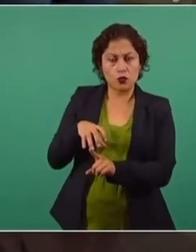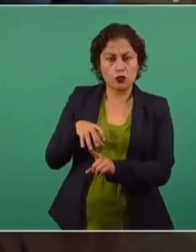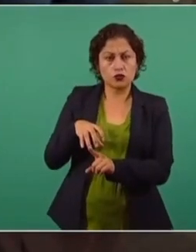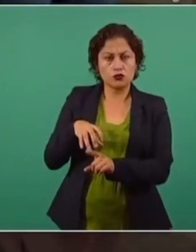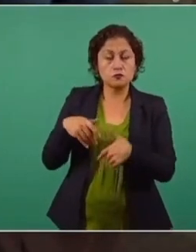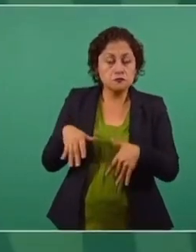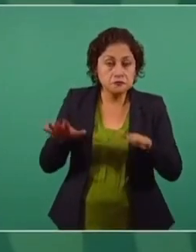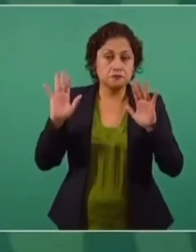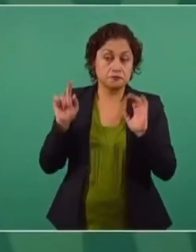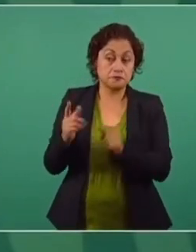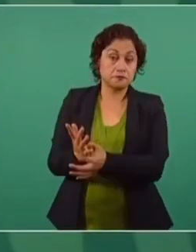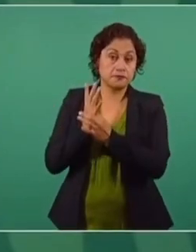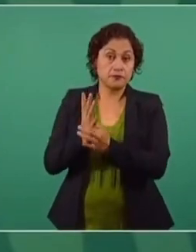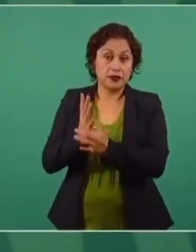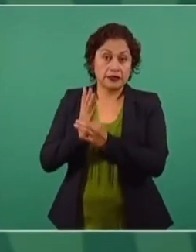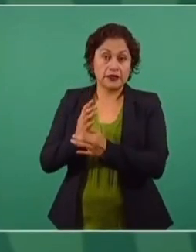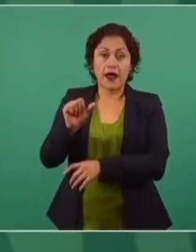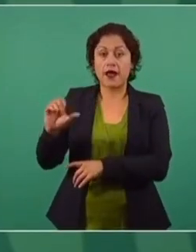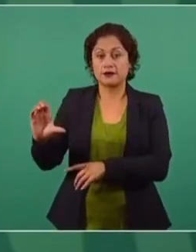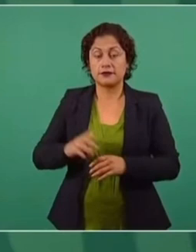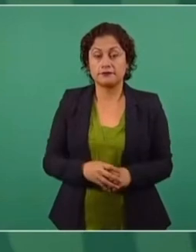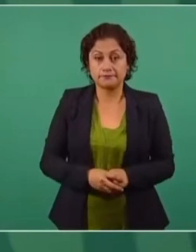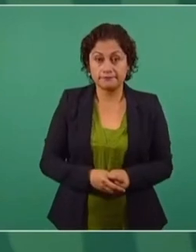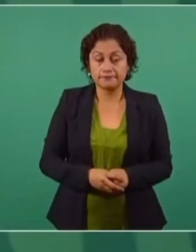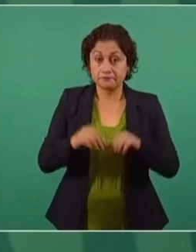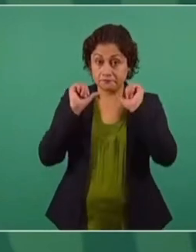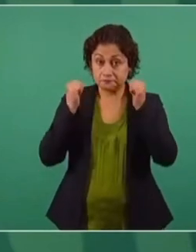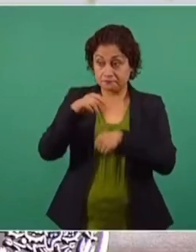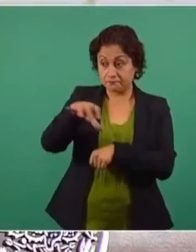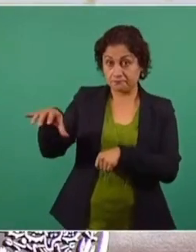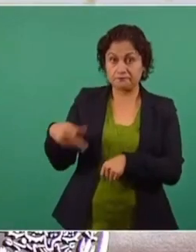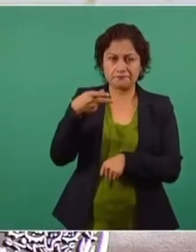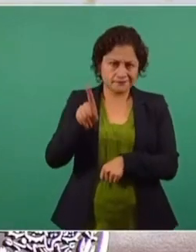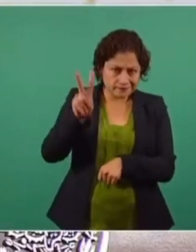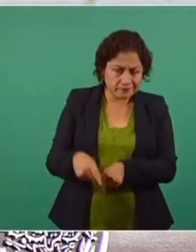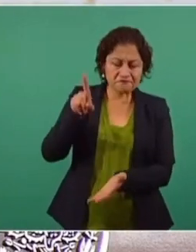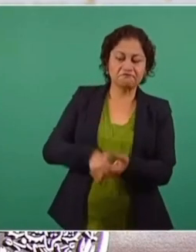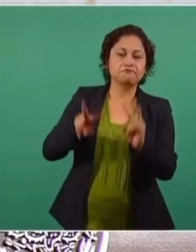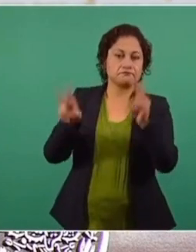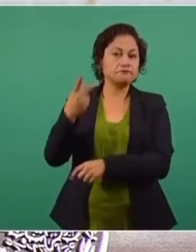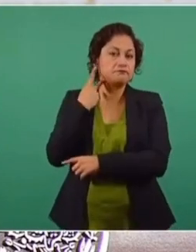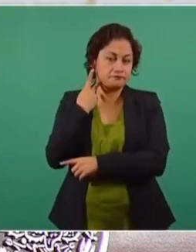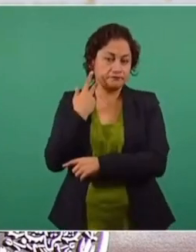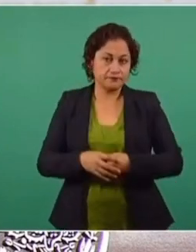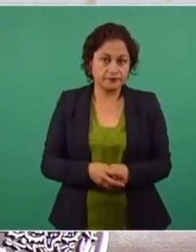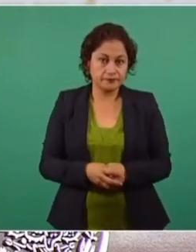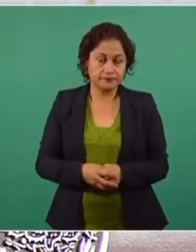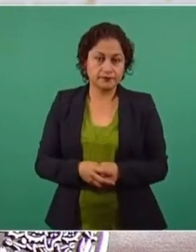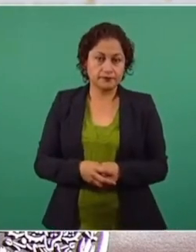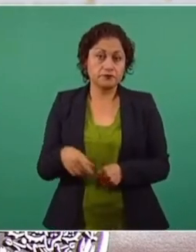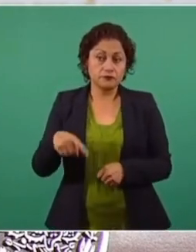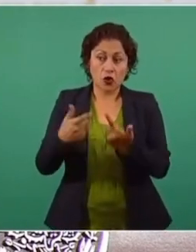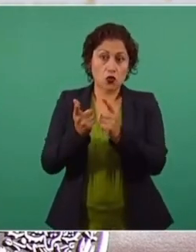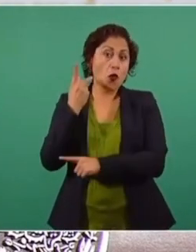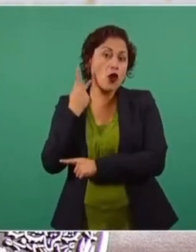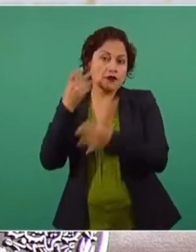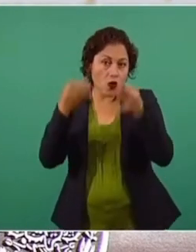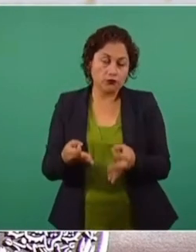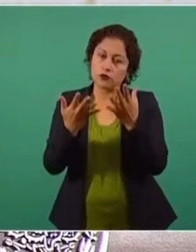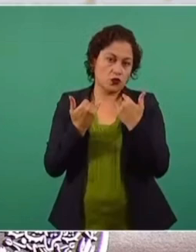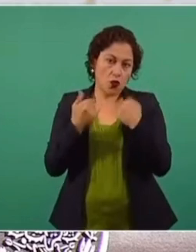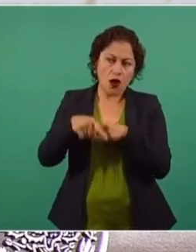supuesta sociedad civil, que en realidad son organizaciones políticas, no son partidos, pero sí son